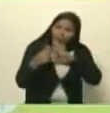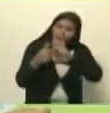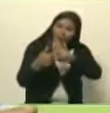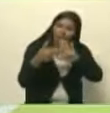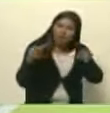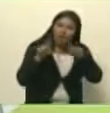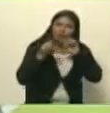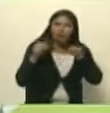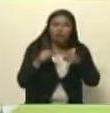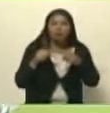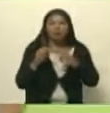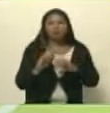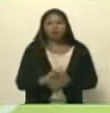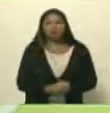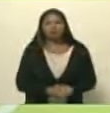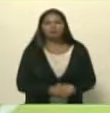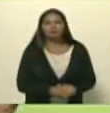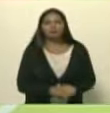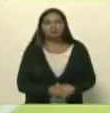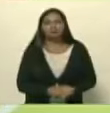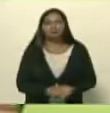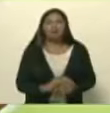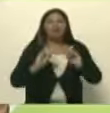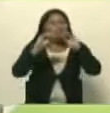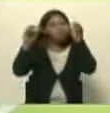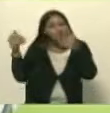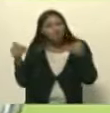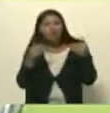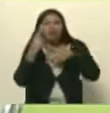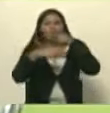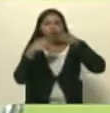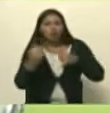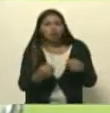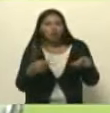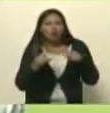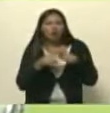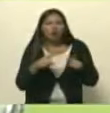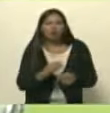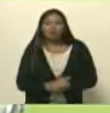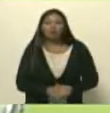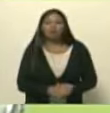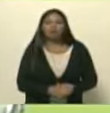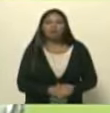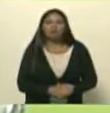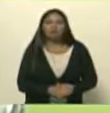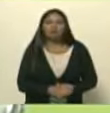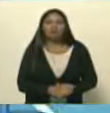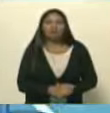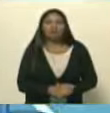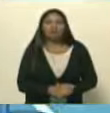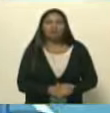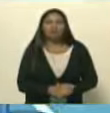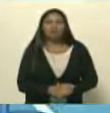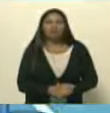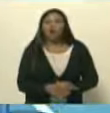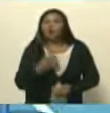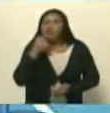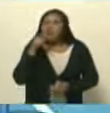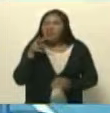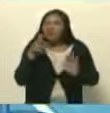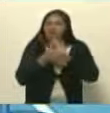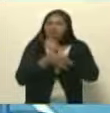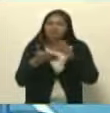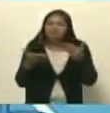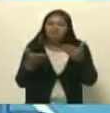contra el neoliberalismo convocador y revolucionario fíjese también que usted mencionaba